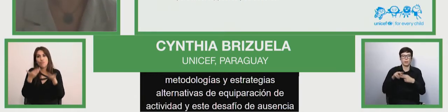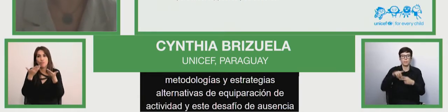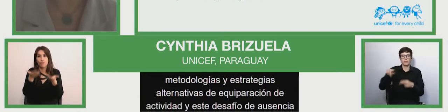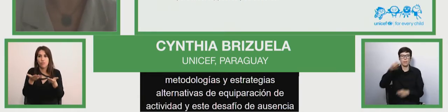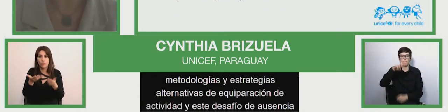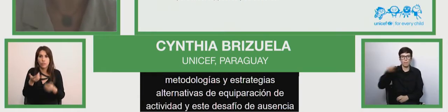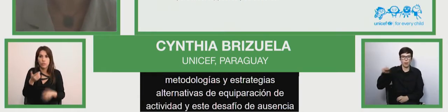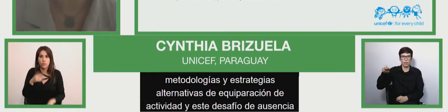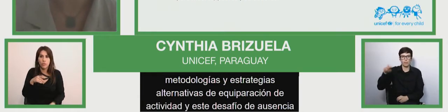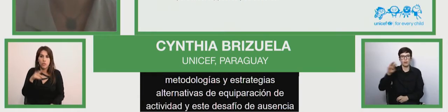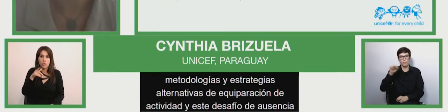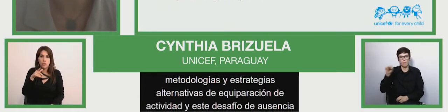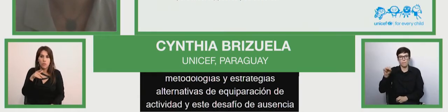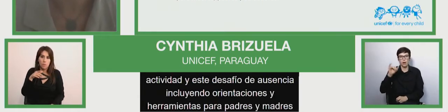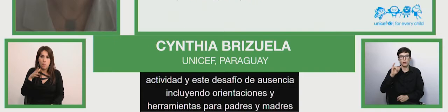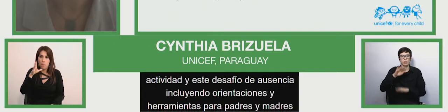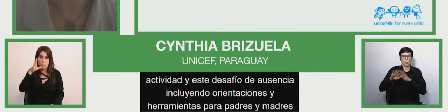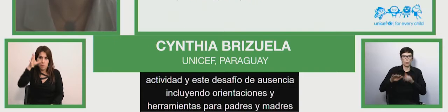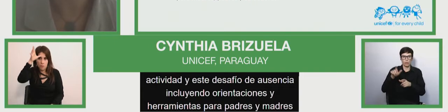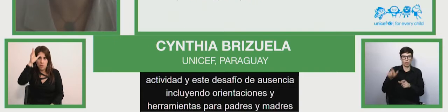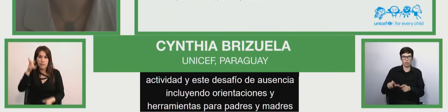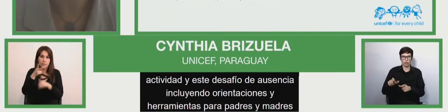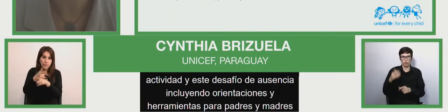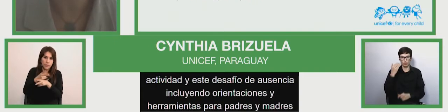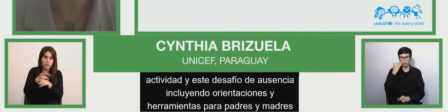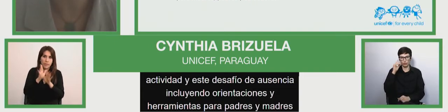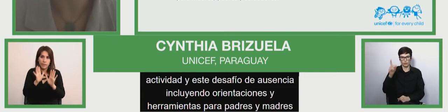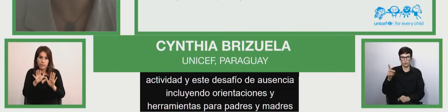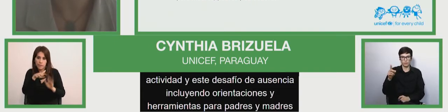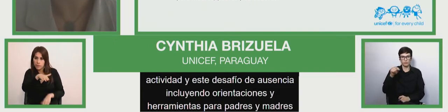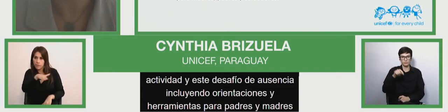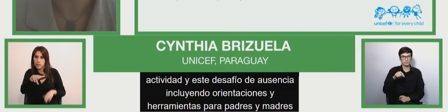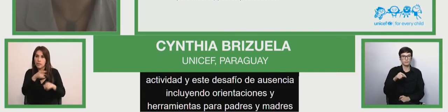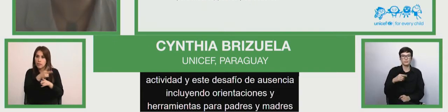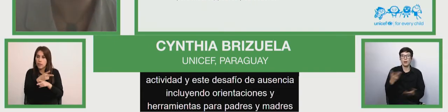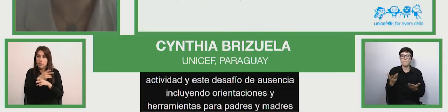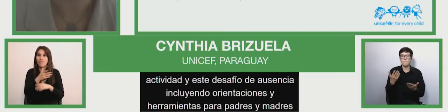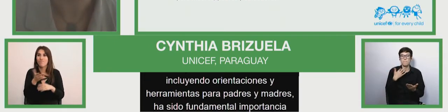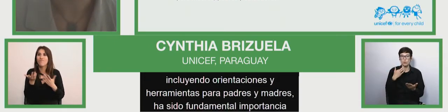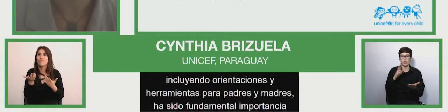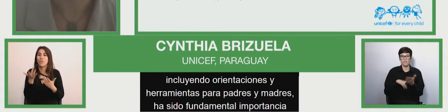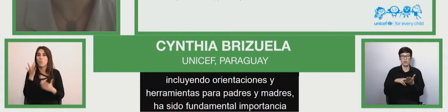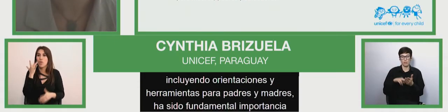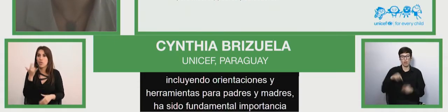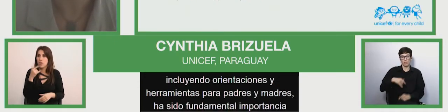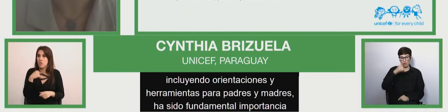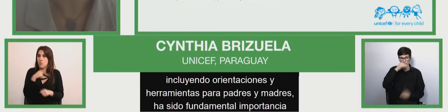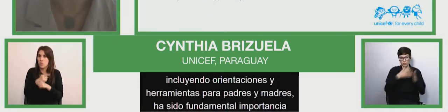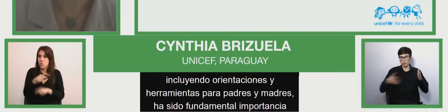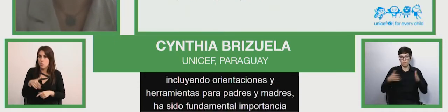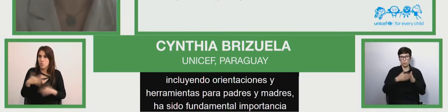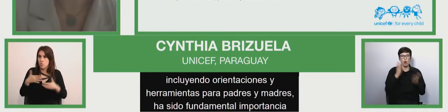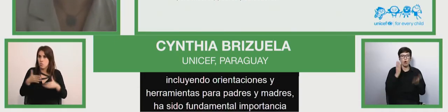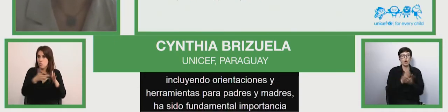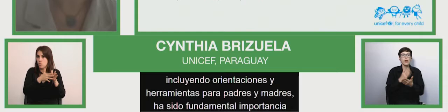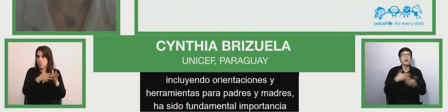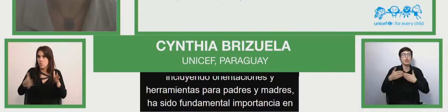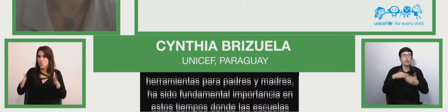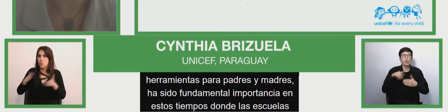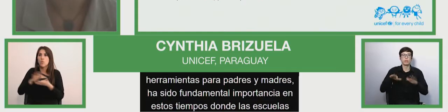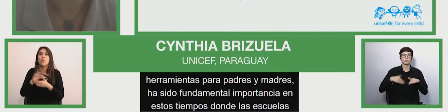sido de fundamental importancia en estos tiempos donde la escuela está en casa. La escuela no está en otro